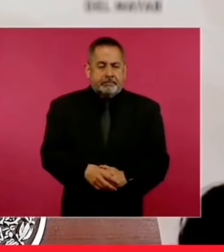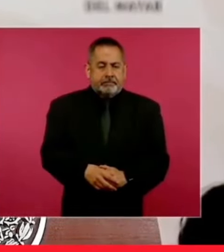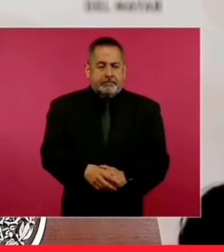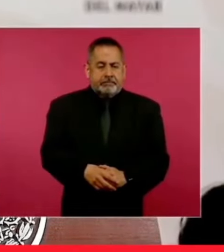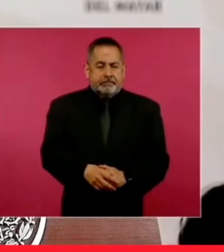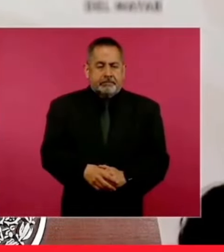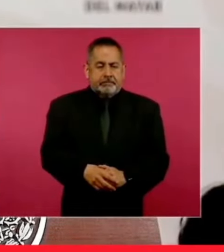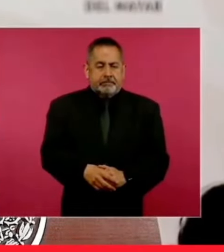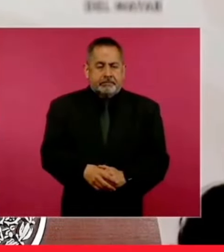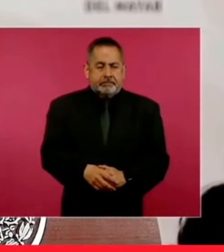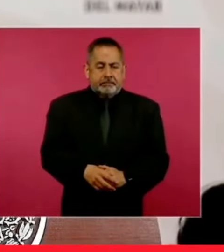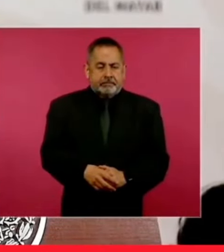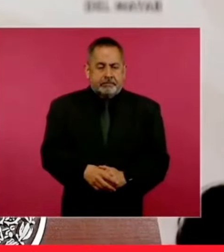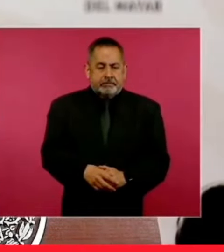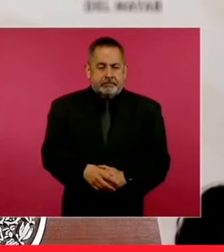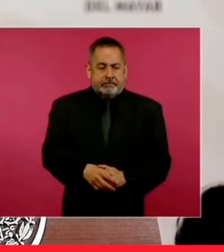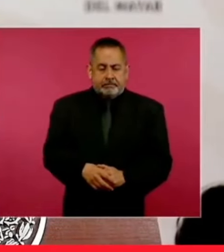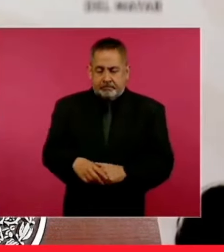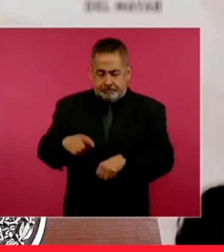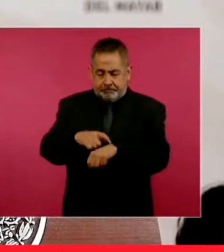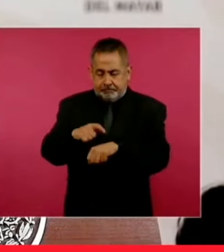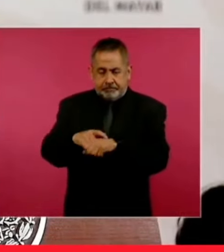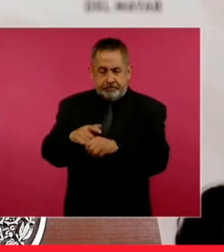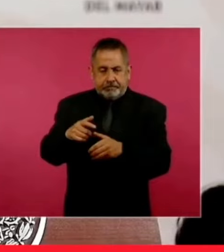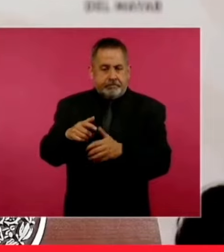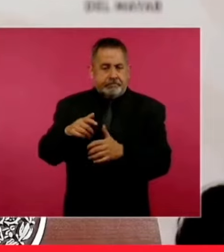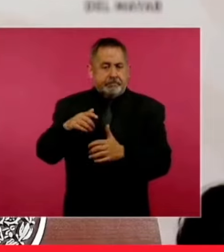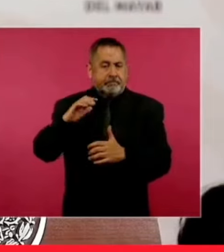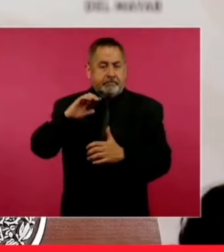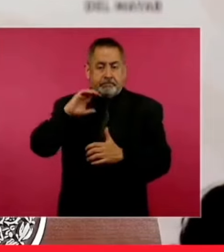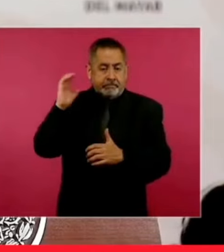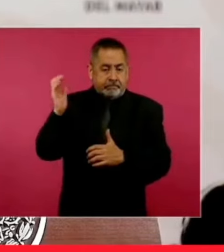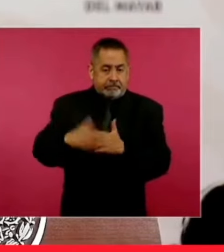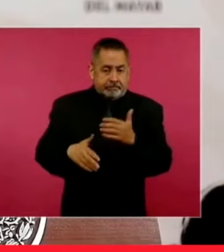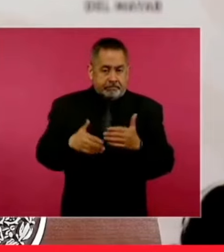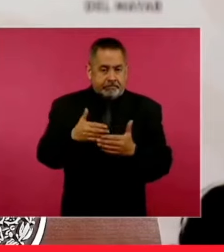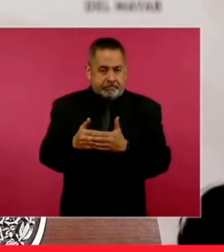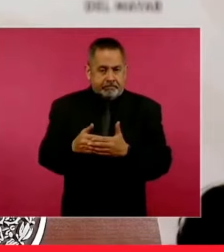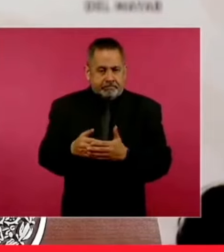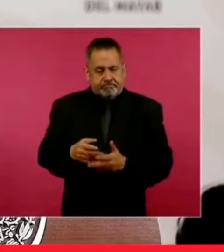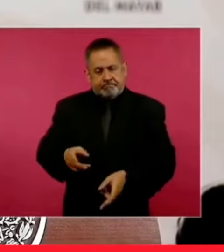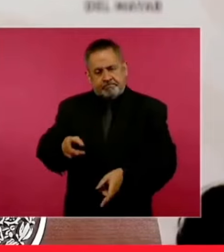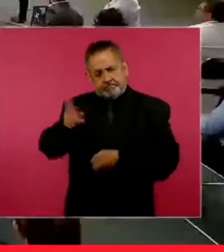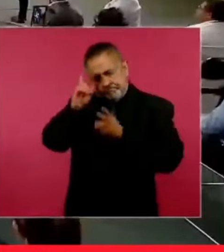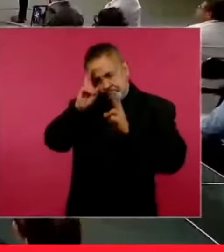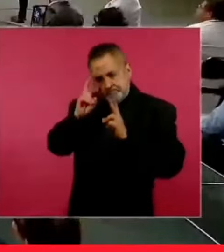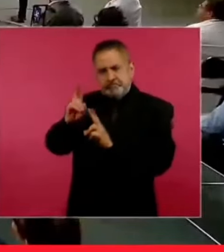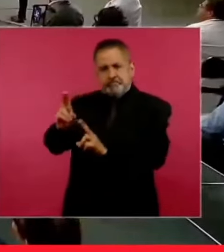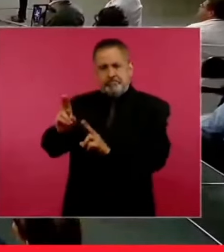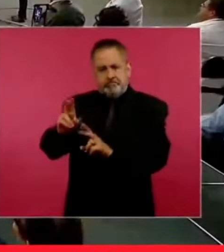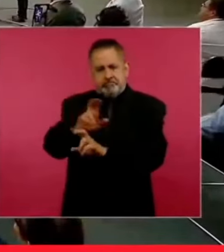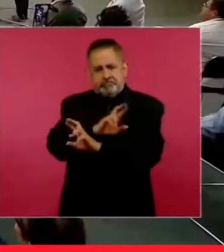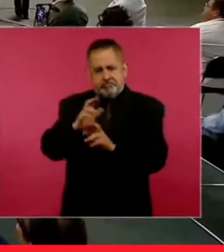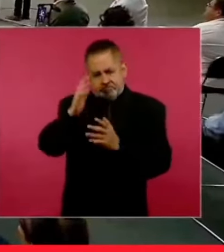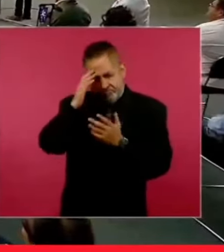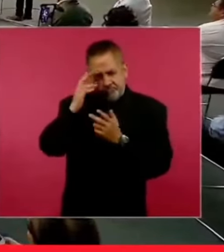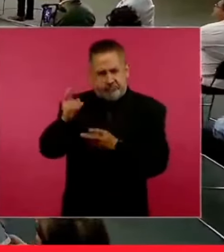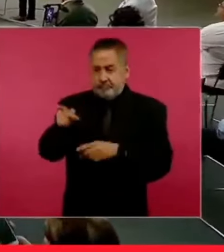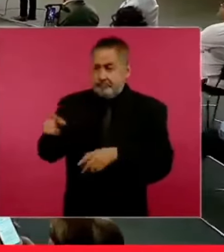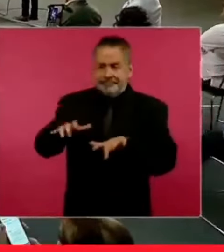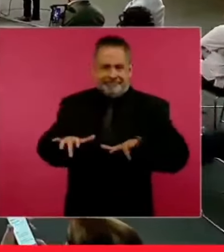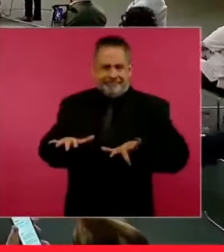terminando nuestro tiempo, le vamos a hacer un momento. Tengo un homenaje, un reconocimiento a ellos, ¿verdad?